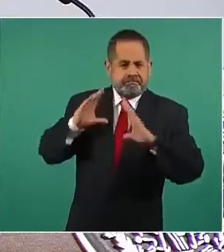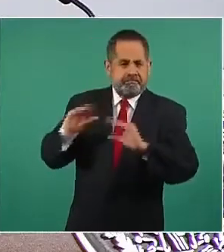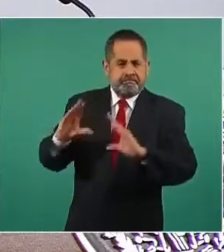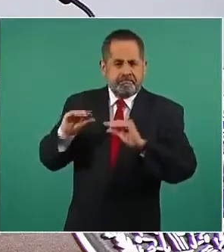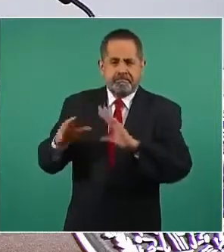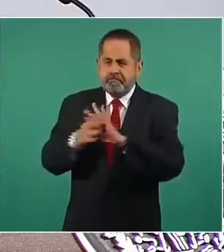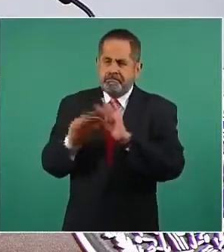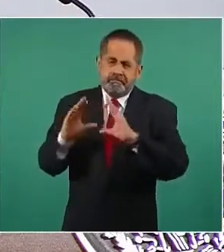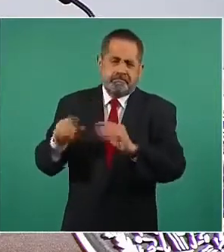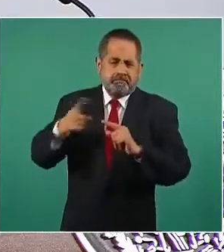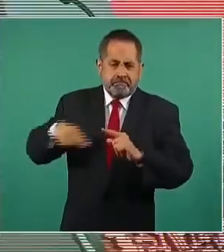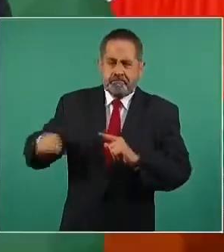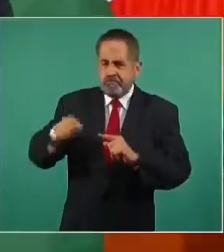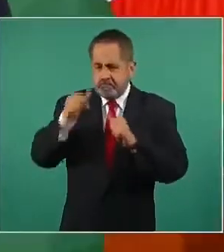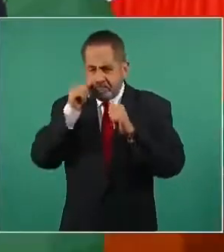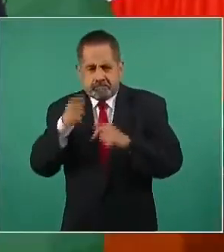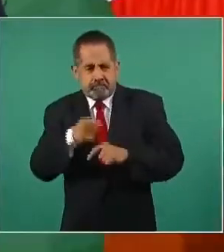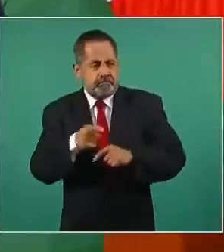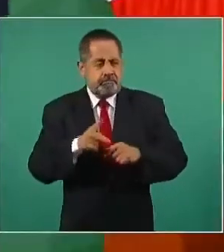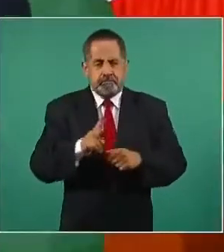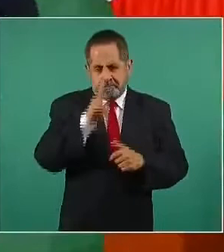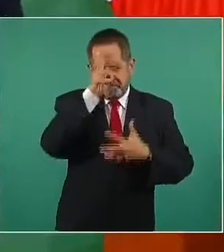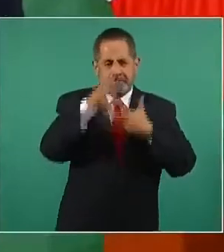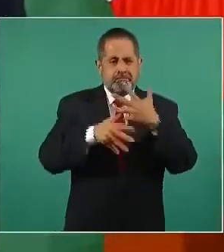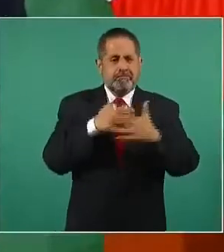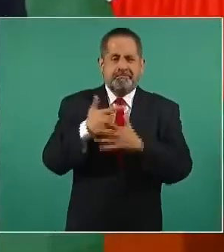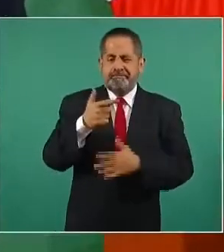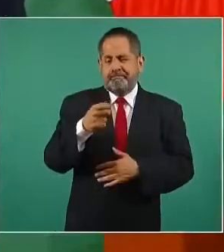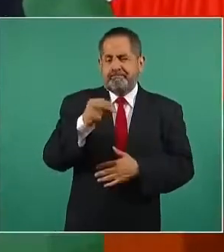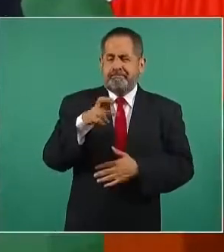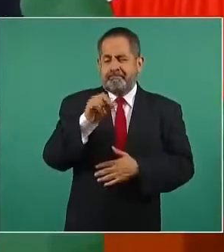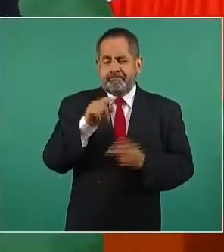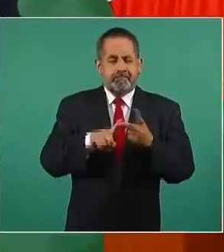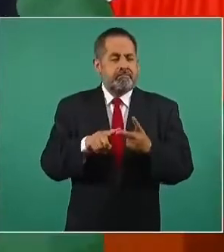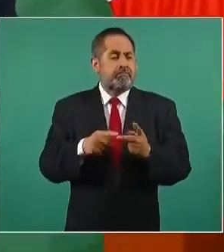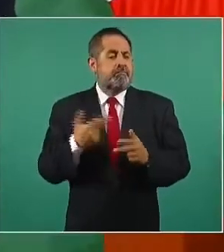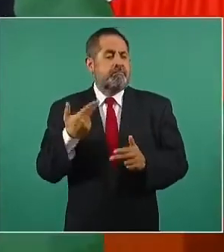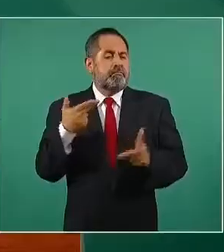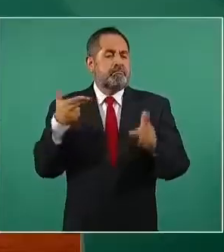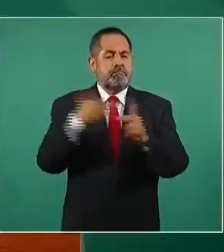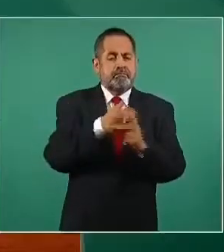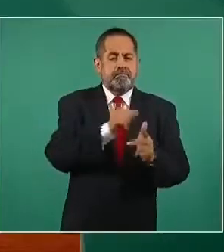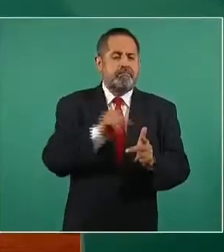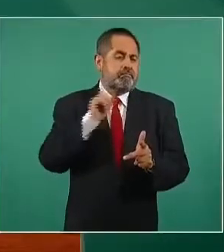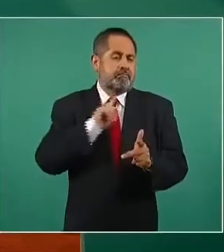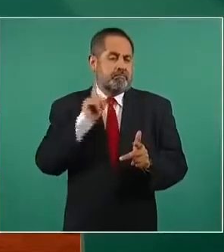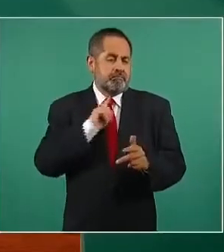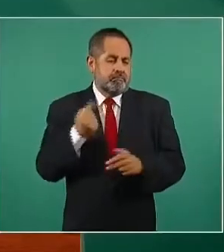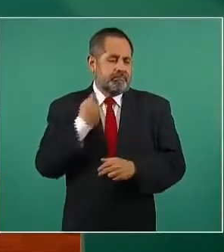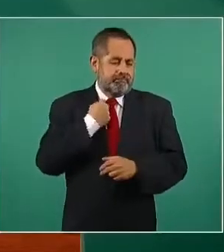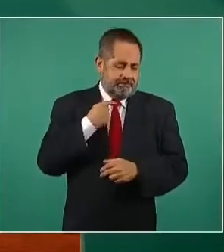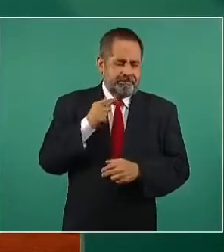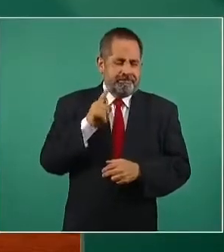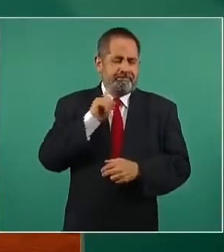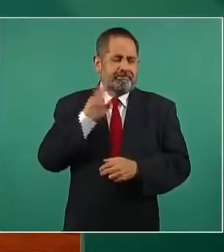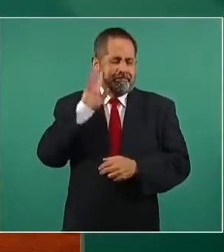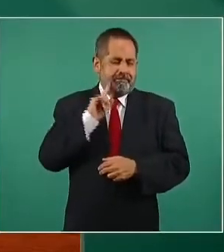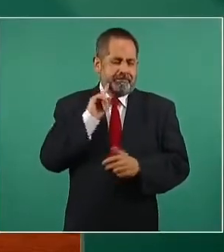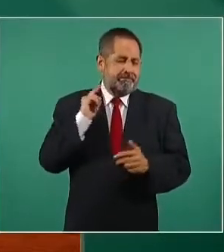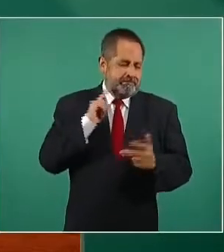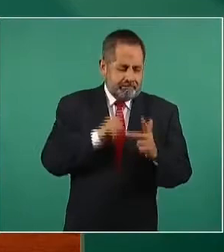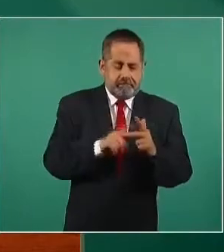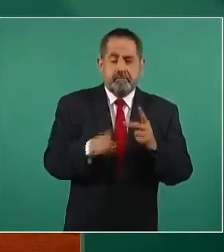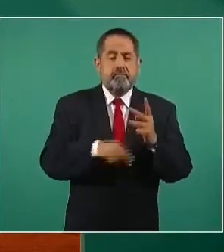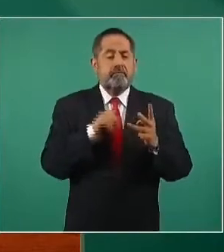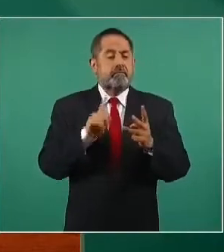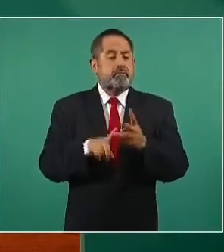atención e investigación de violencia de género y feminicidio, protocolos de atención a delitos